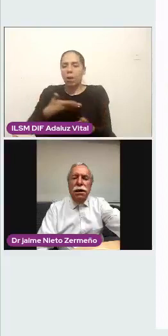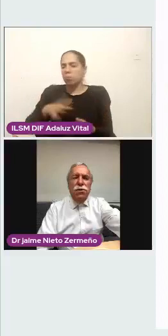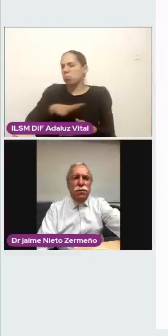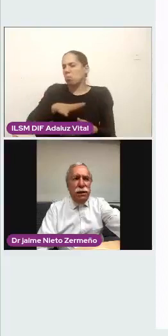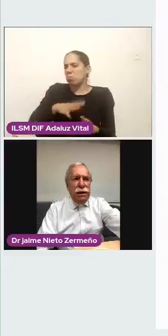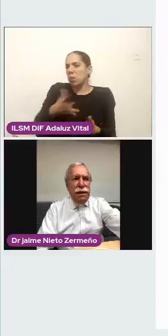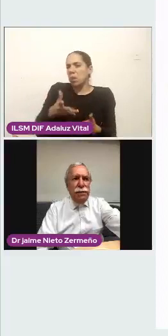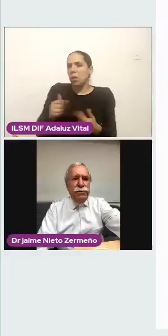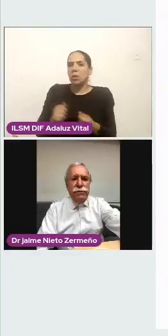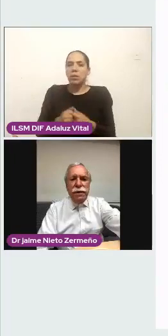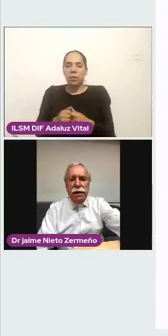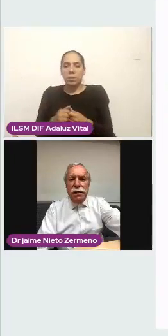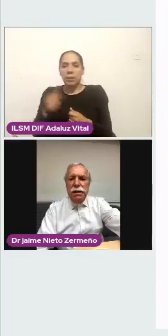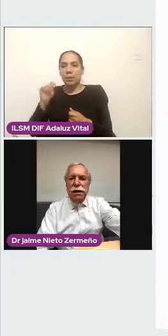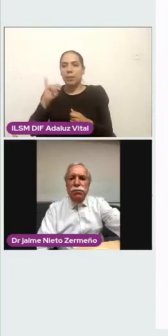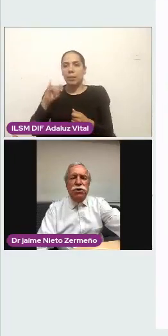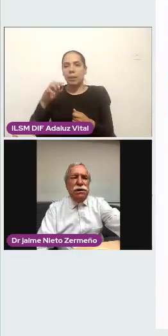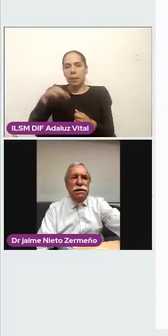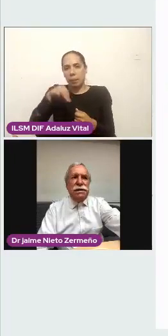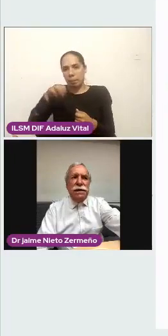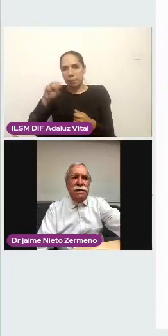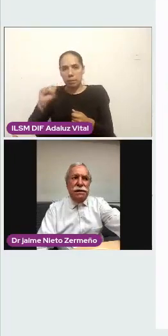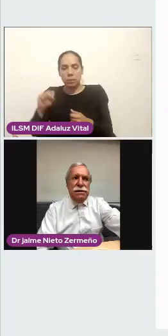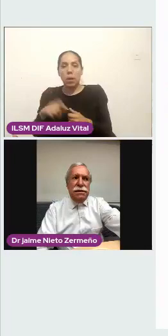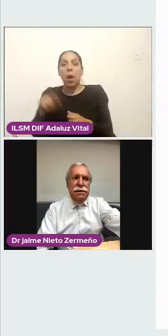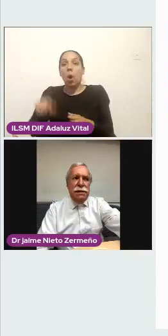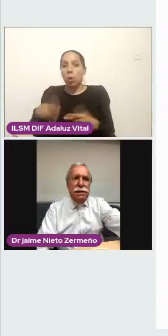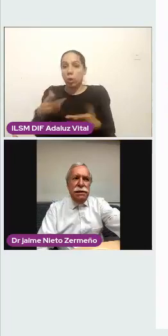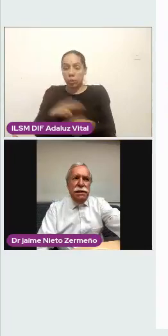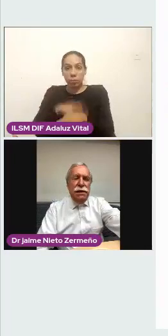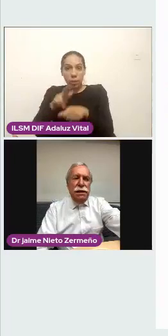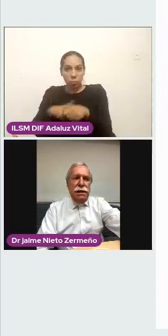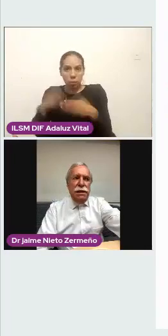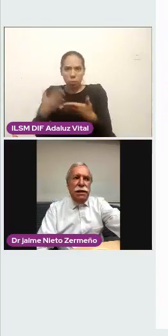El hospital tiene muchos antecedentes.